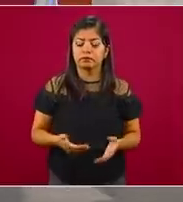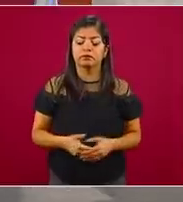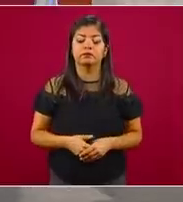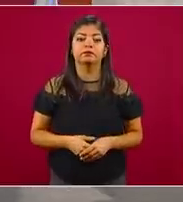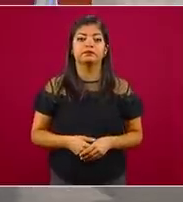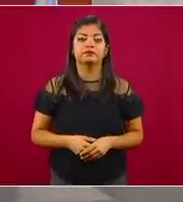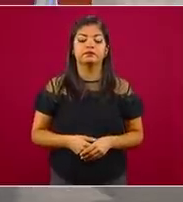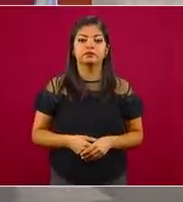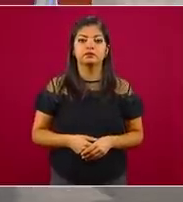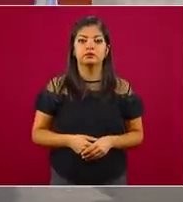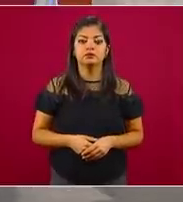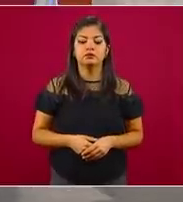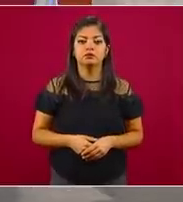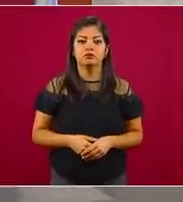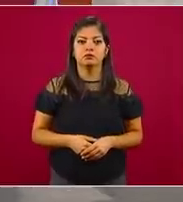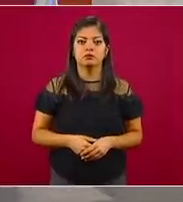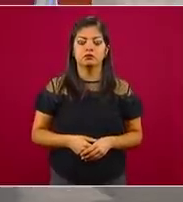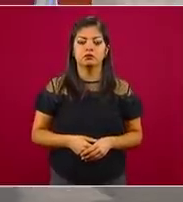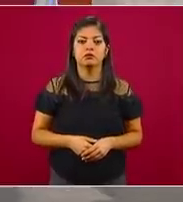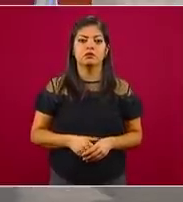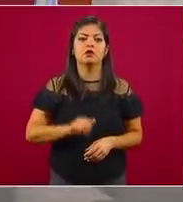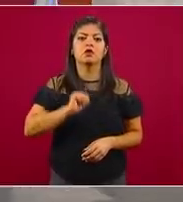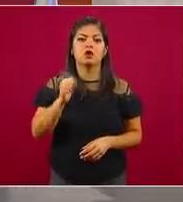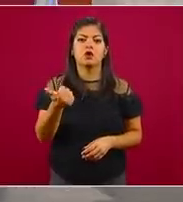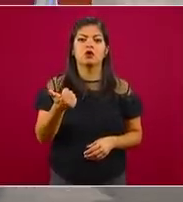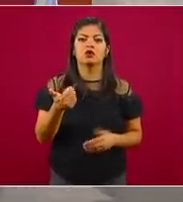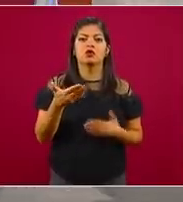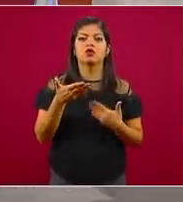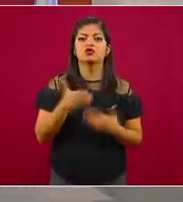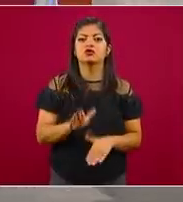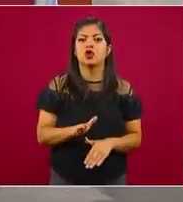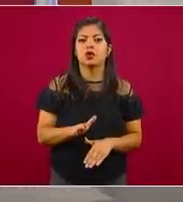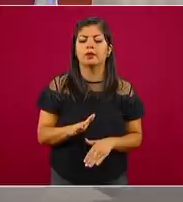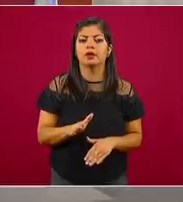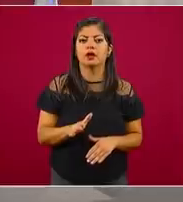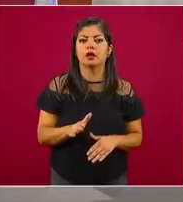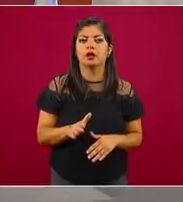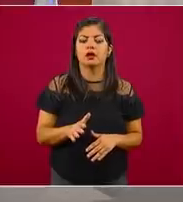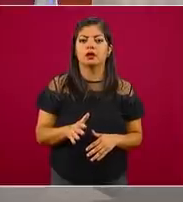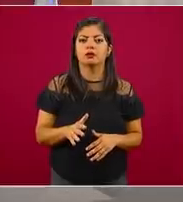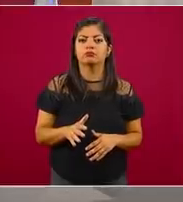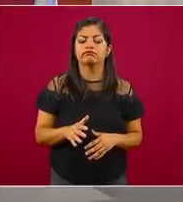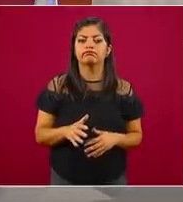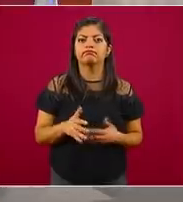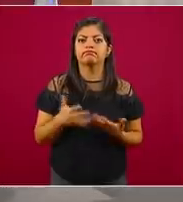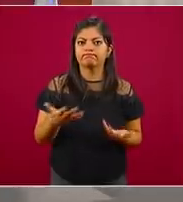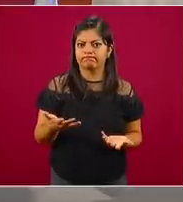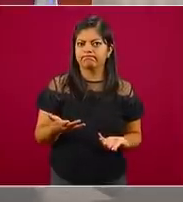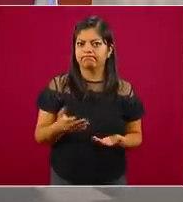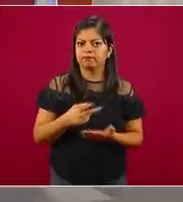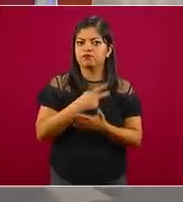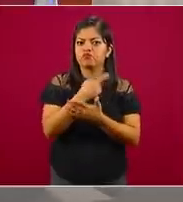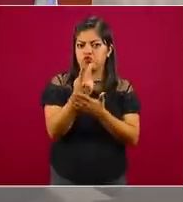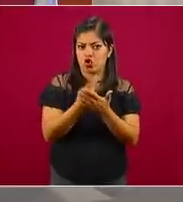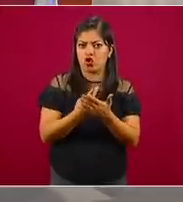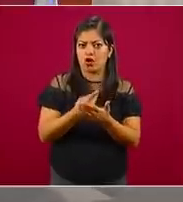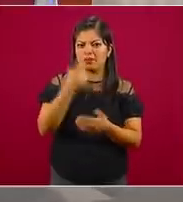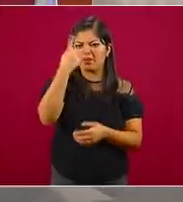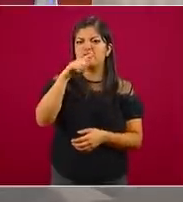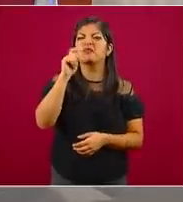Vámonos. Despresurización de penales. Hay un programa para